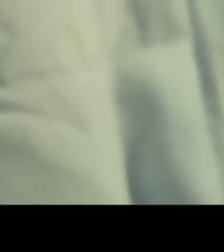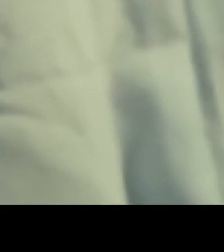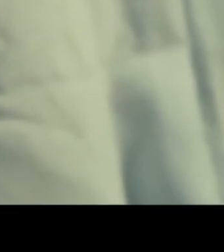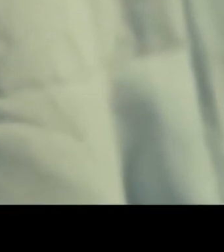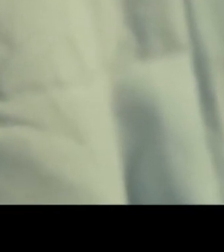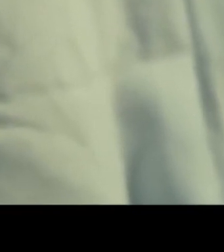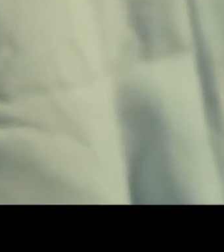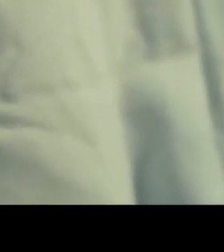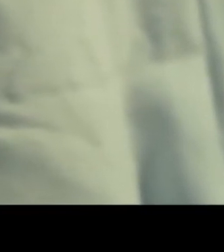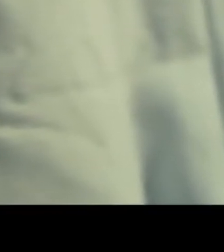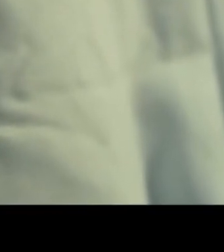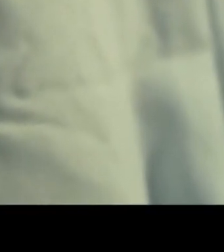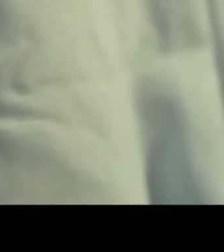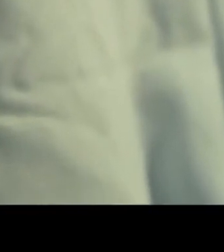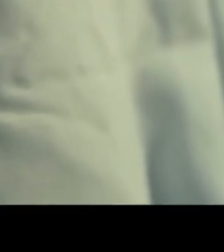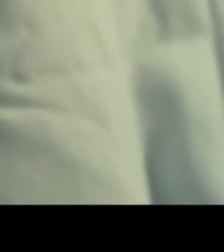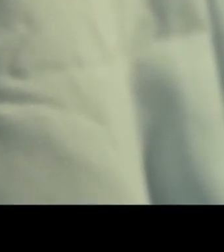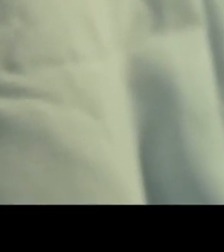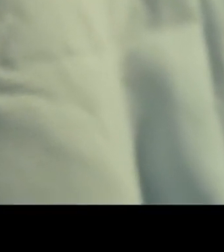Not everybody does.